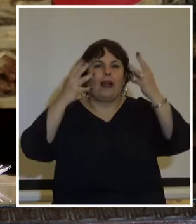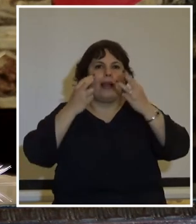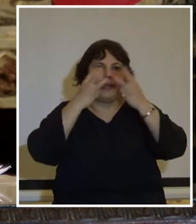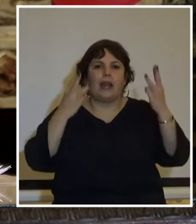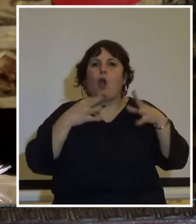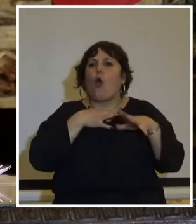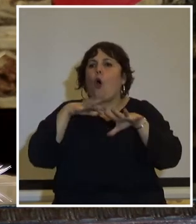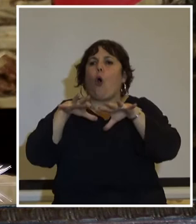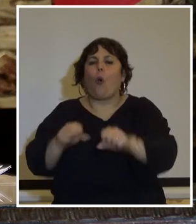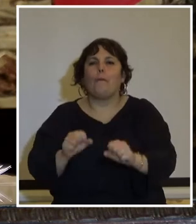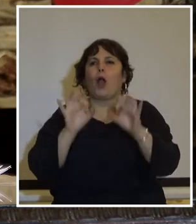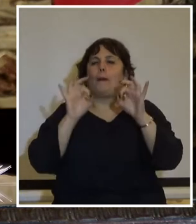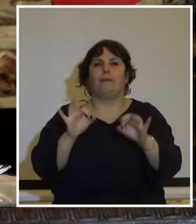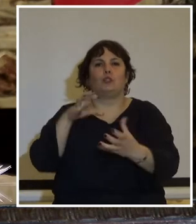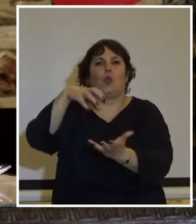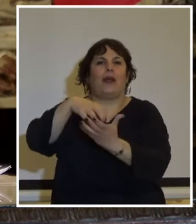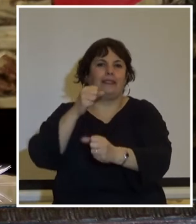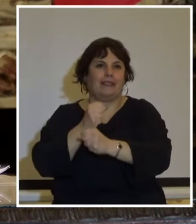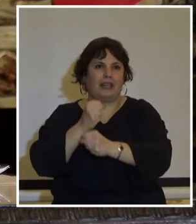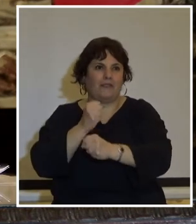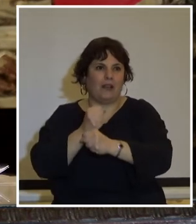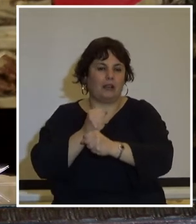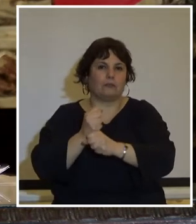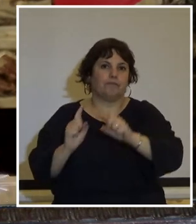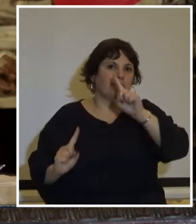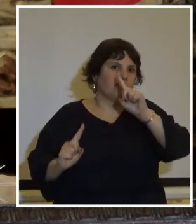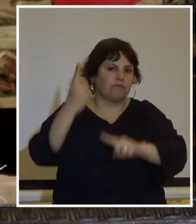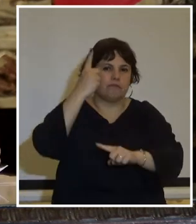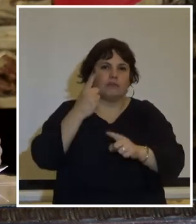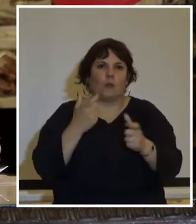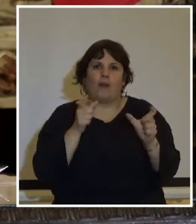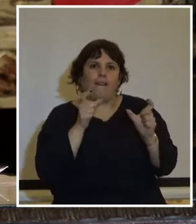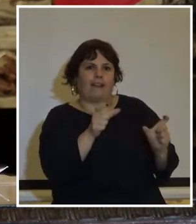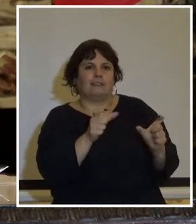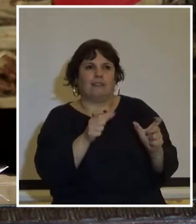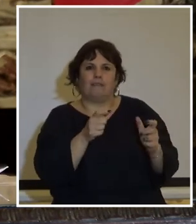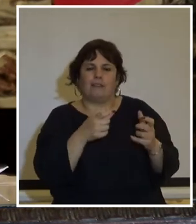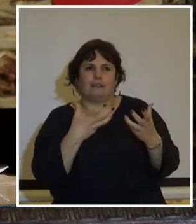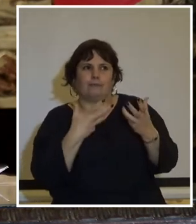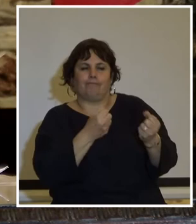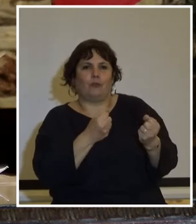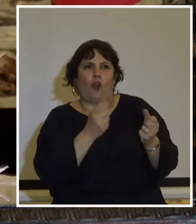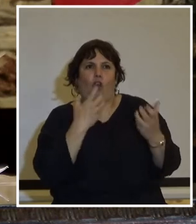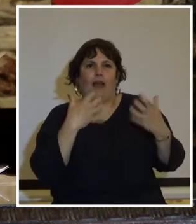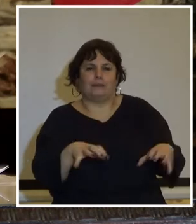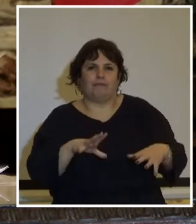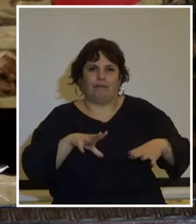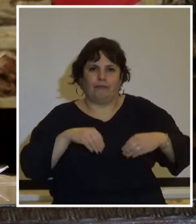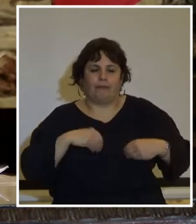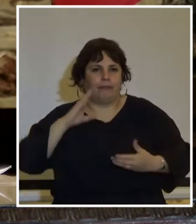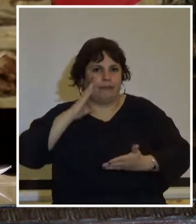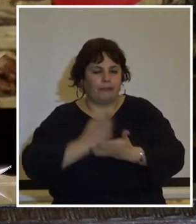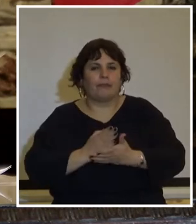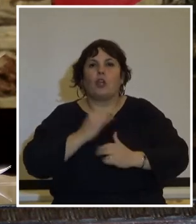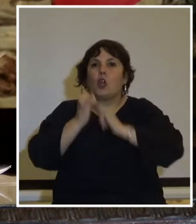ocupan todos los lugares de trabajo primer y fundamental acto de la resistencia popular a la dictadura la noticia se